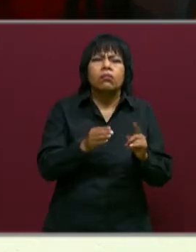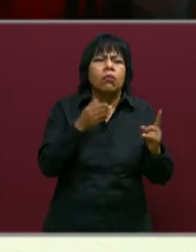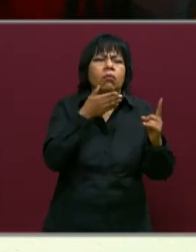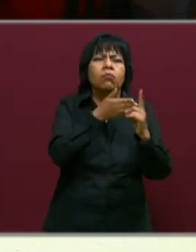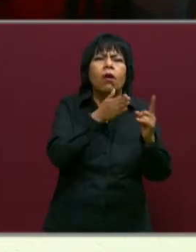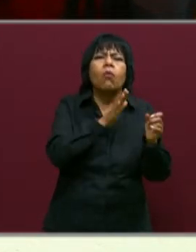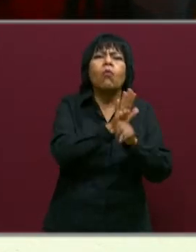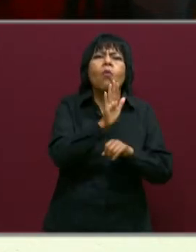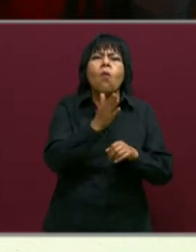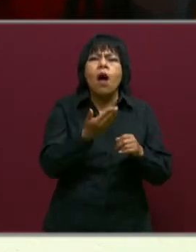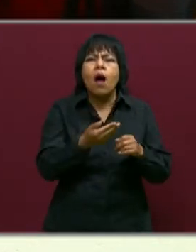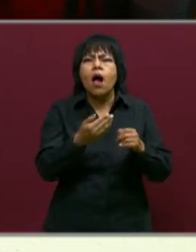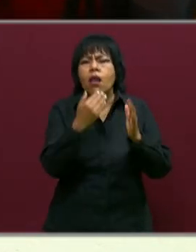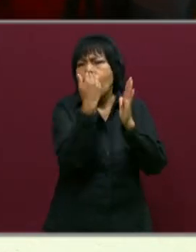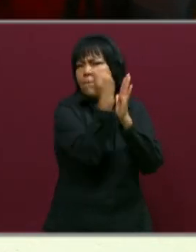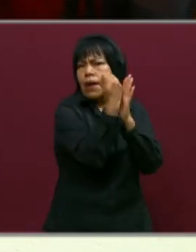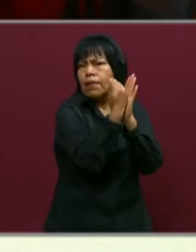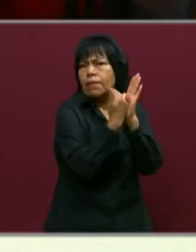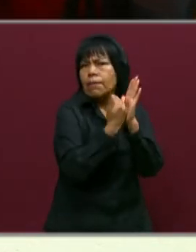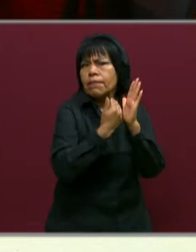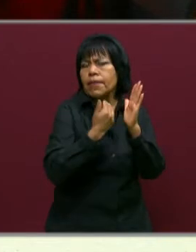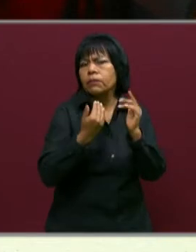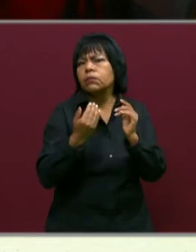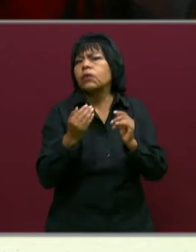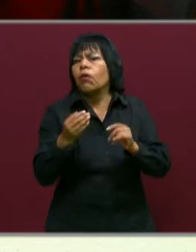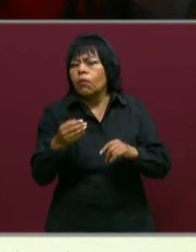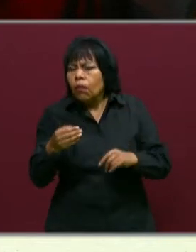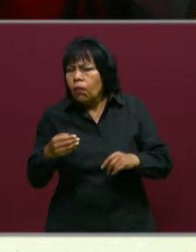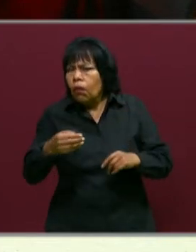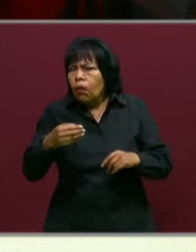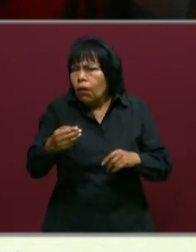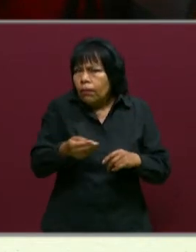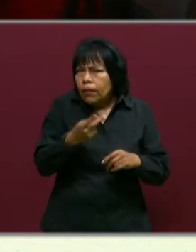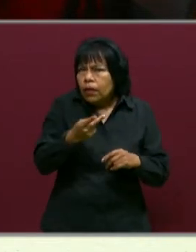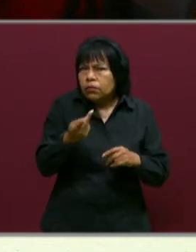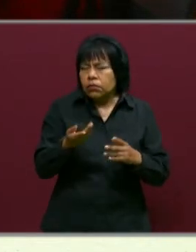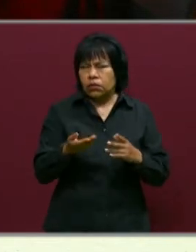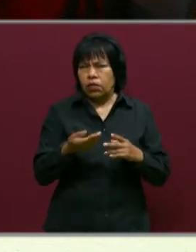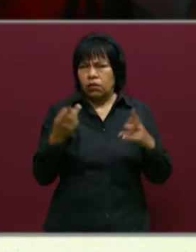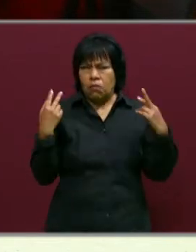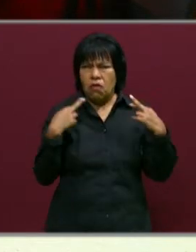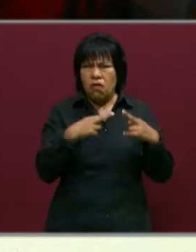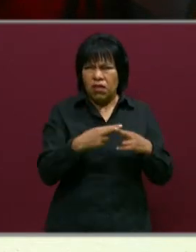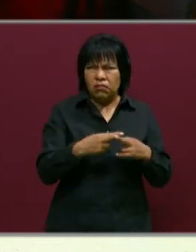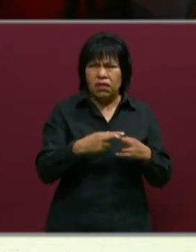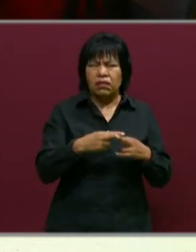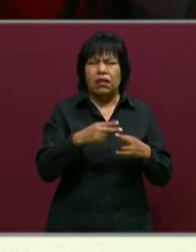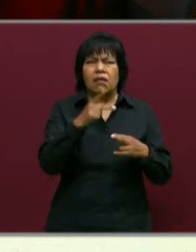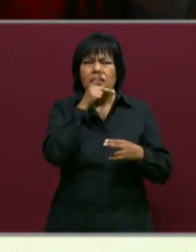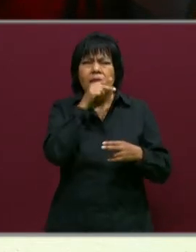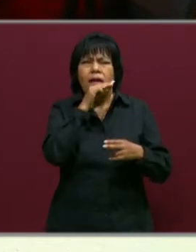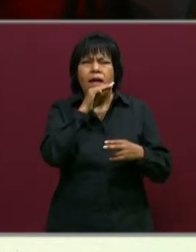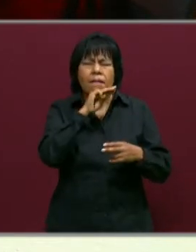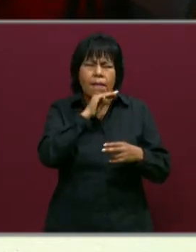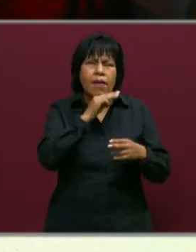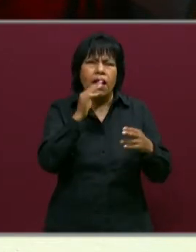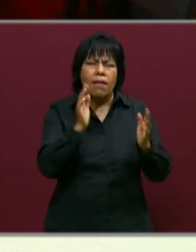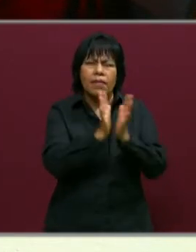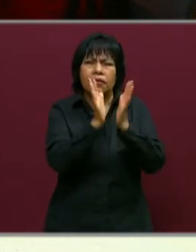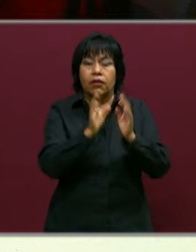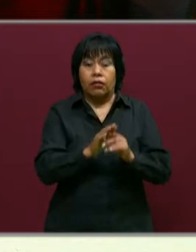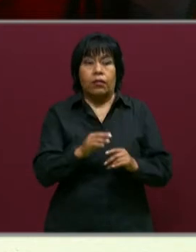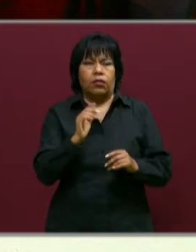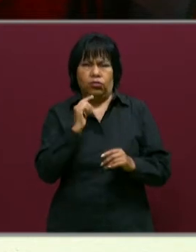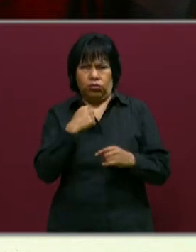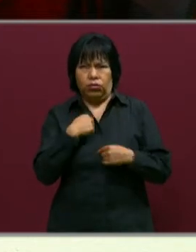objetivo, qué son los datos que nos van a preguntar, cómo los docentes tienen que llenarlas, cómo es la contribución de los padres de familia. Pero, Ana, me